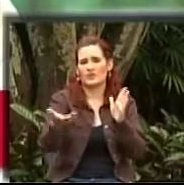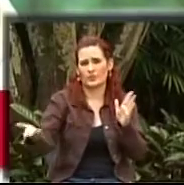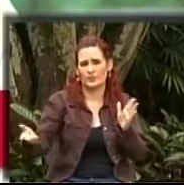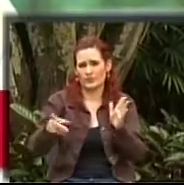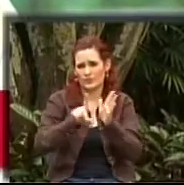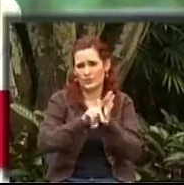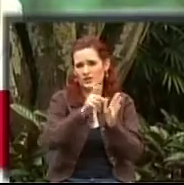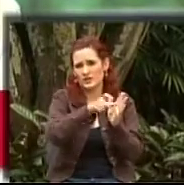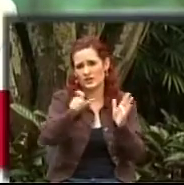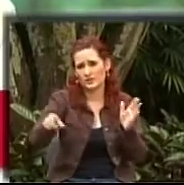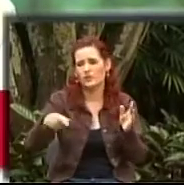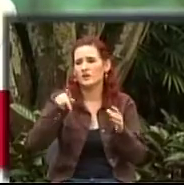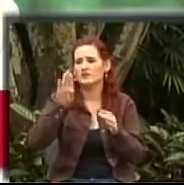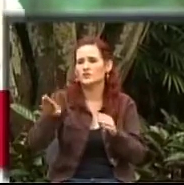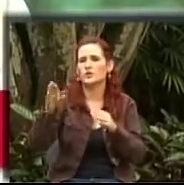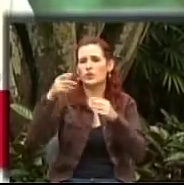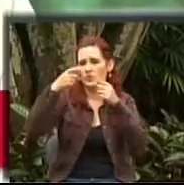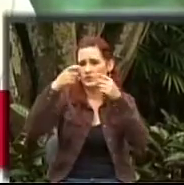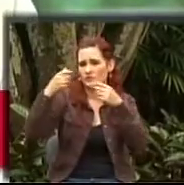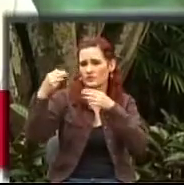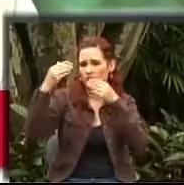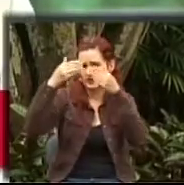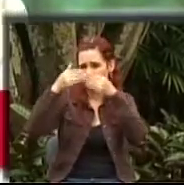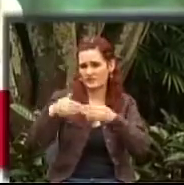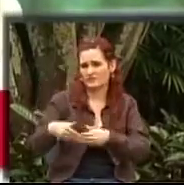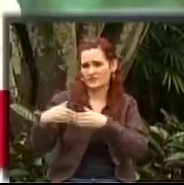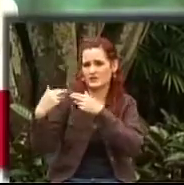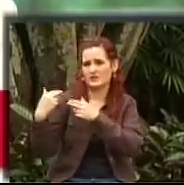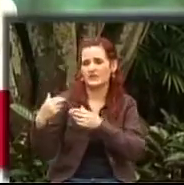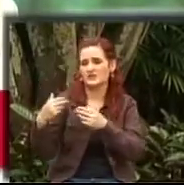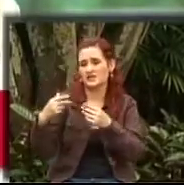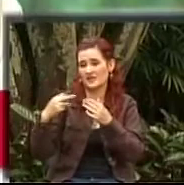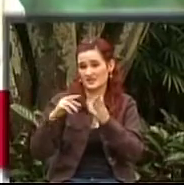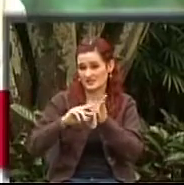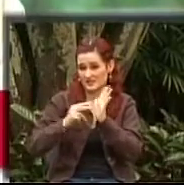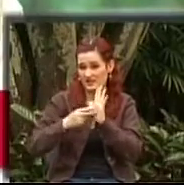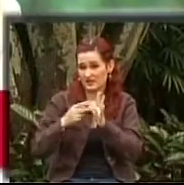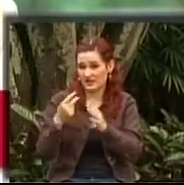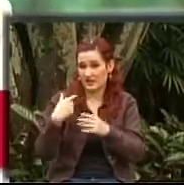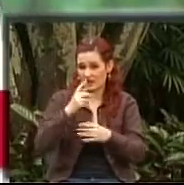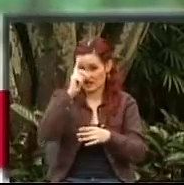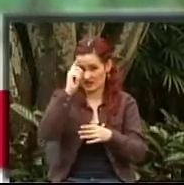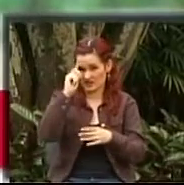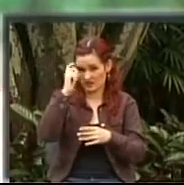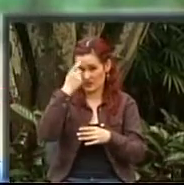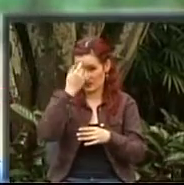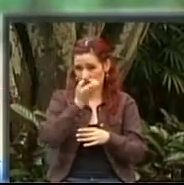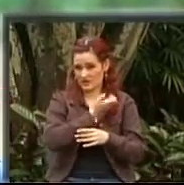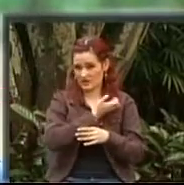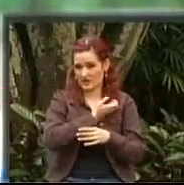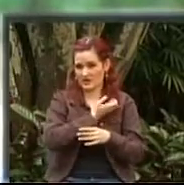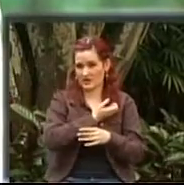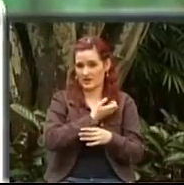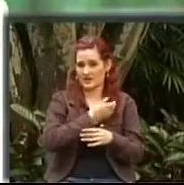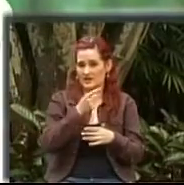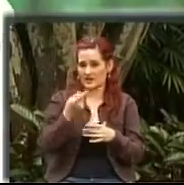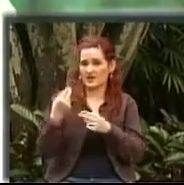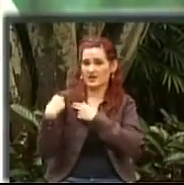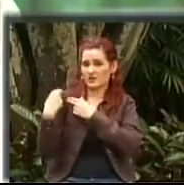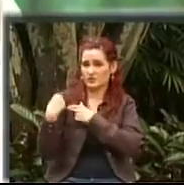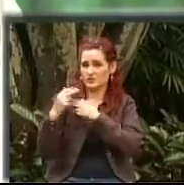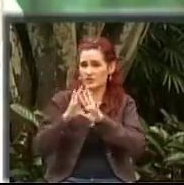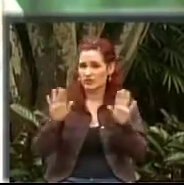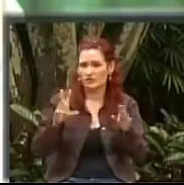La responsabilidad de las personas con discapacidad no es solamente de la Alcaldía de Medellín, es de todos y de todas y en esto me encantaría llamar un poco a los empresarios. Es